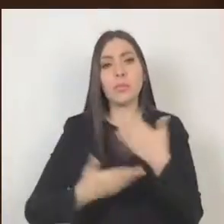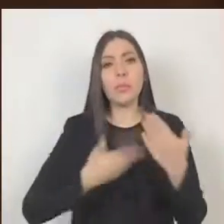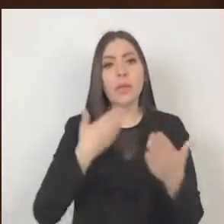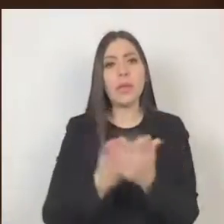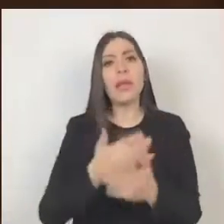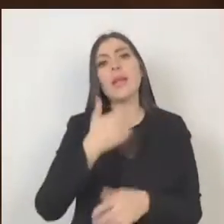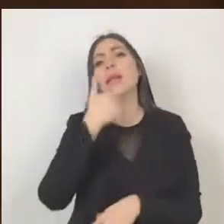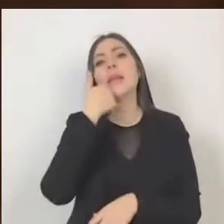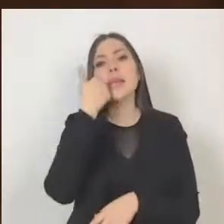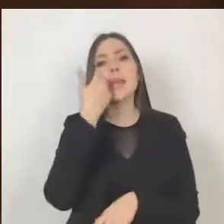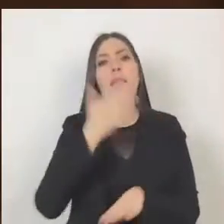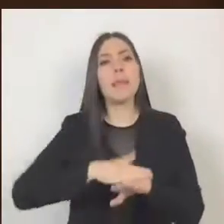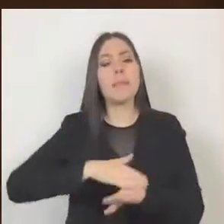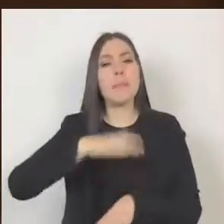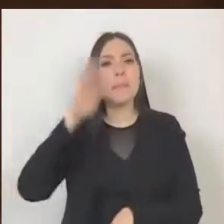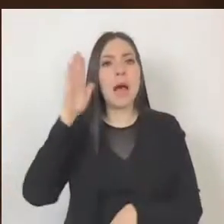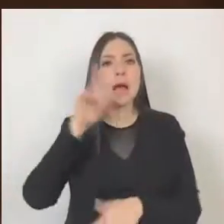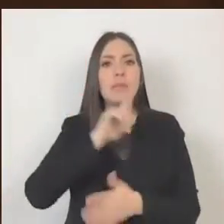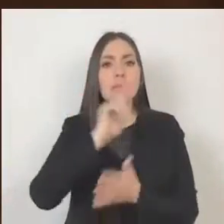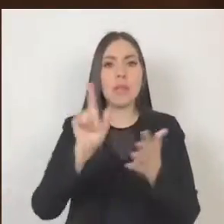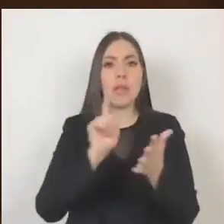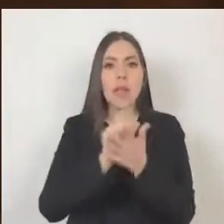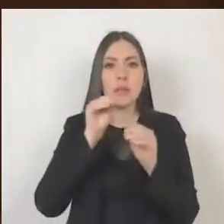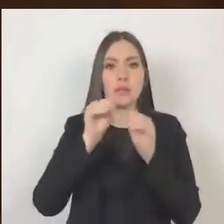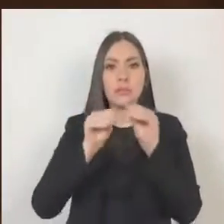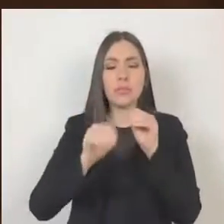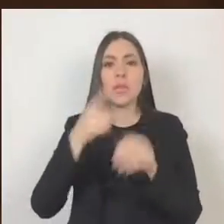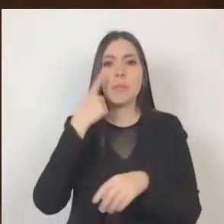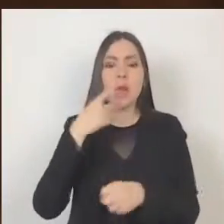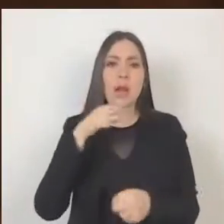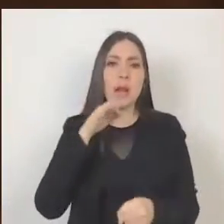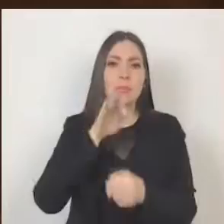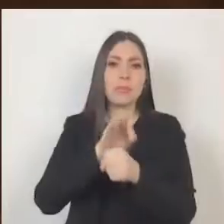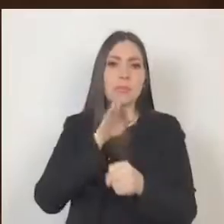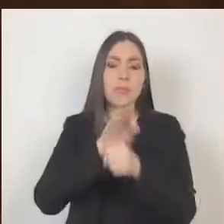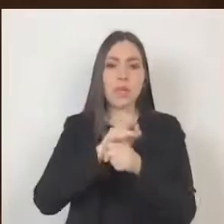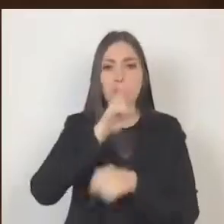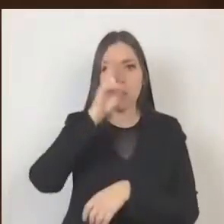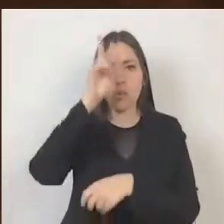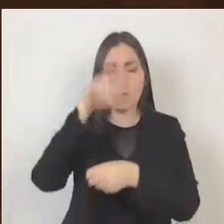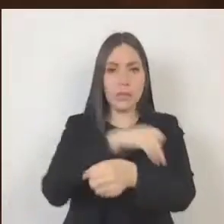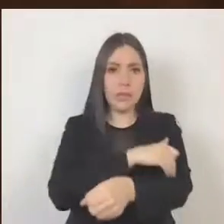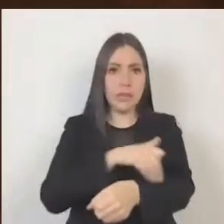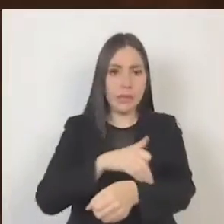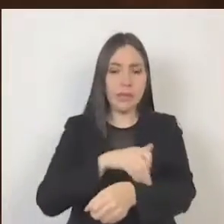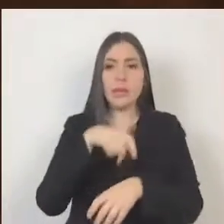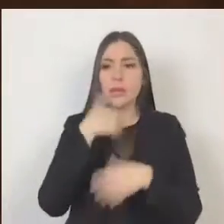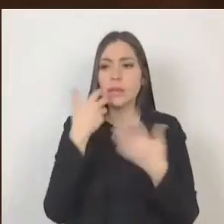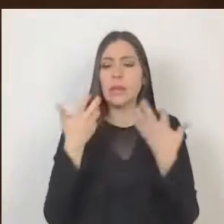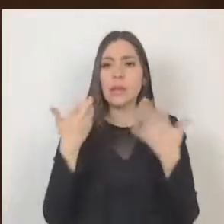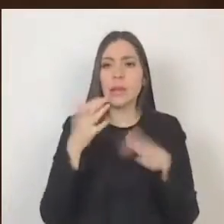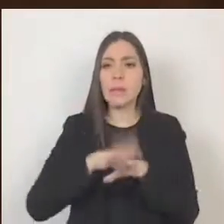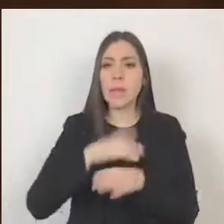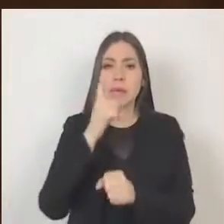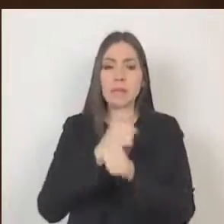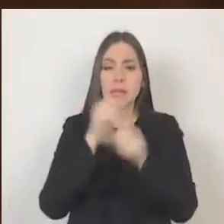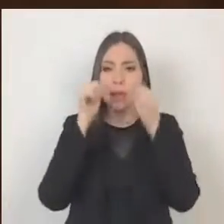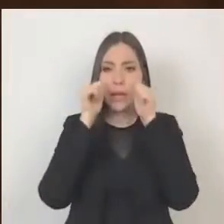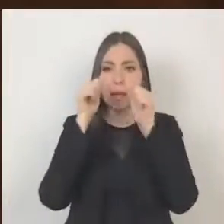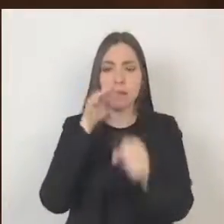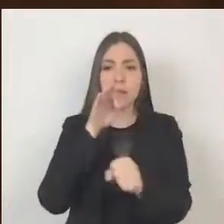el marco jurídico protector en materia de violencia familiar, buscando proteger especialmente a mujeres,